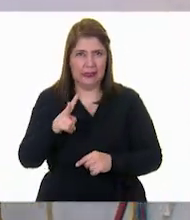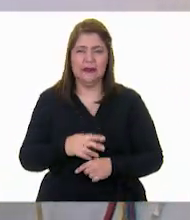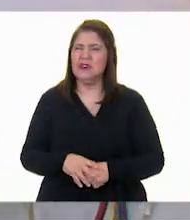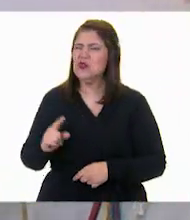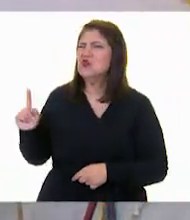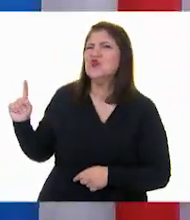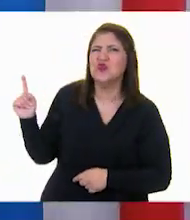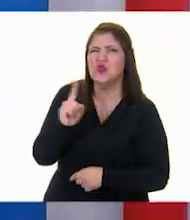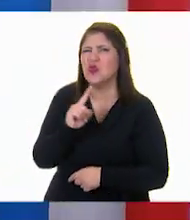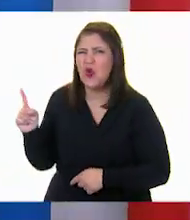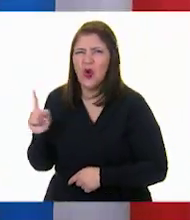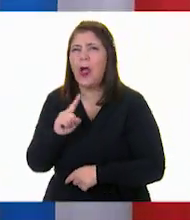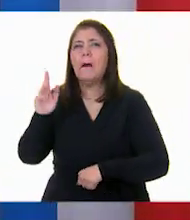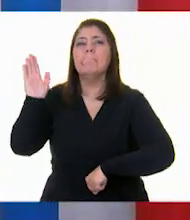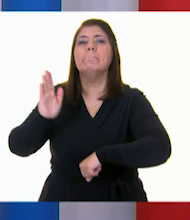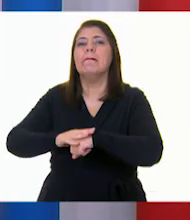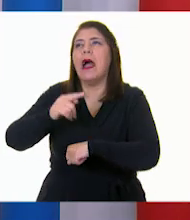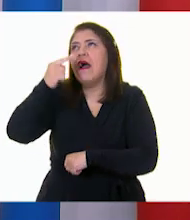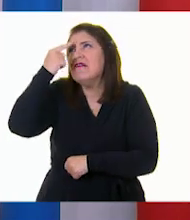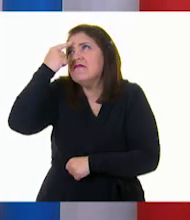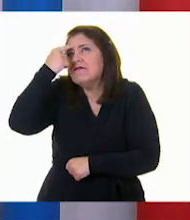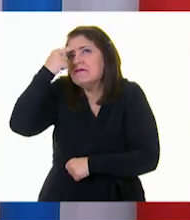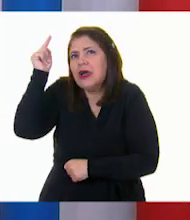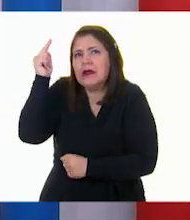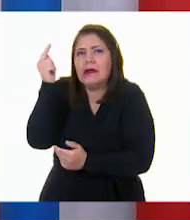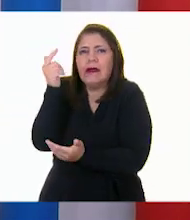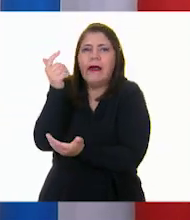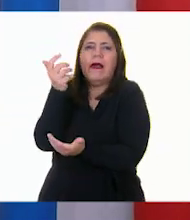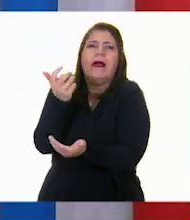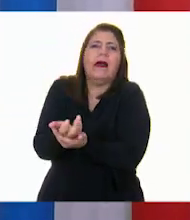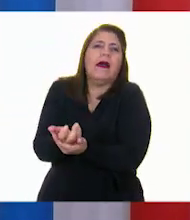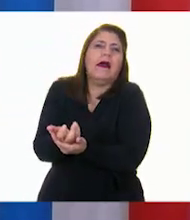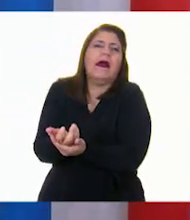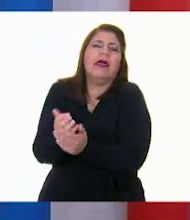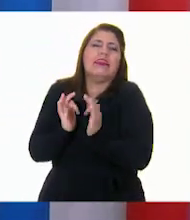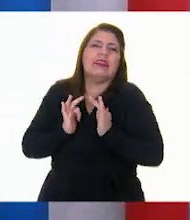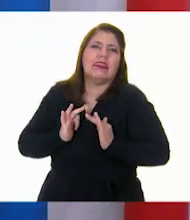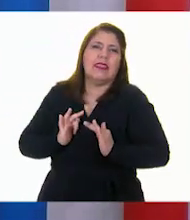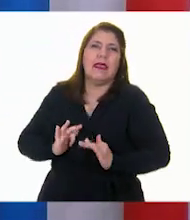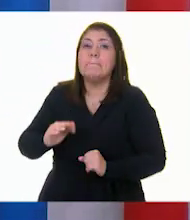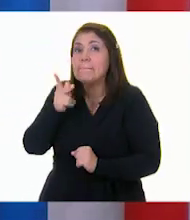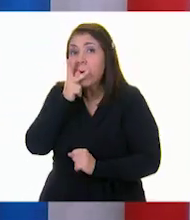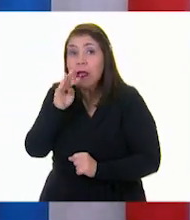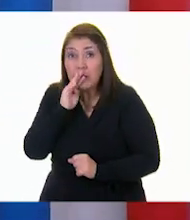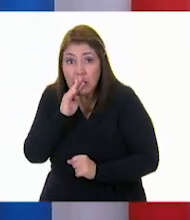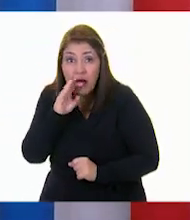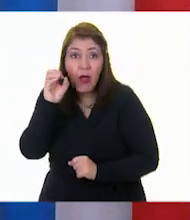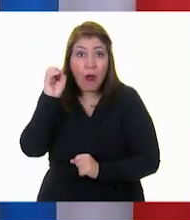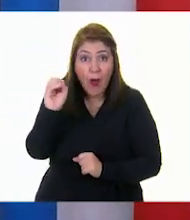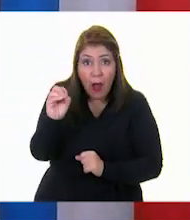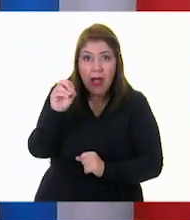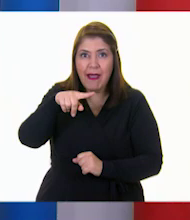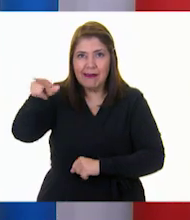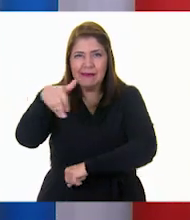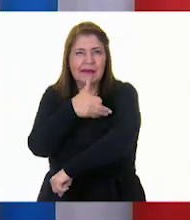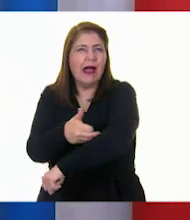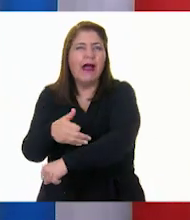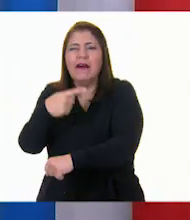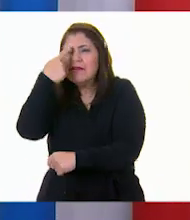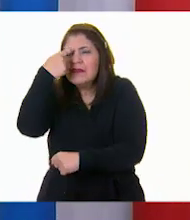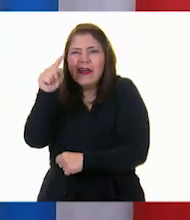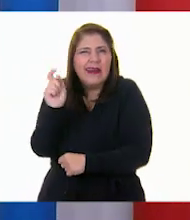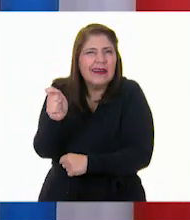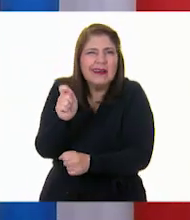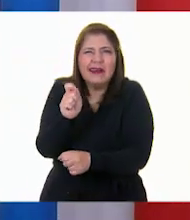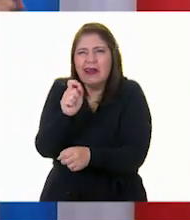Si es más fácil y cómodo para los papás, las mamás o los familiares comprarles